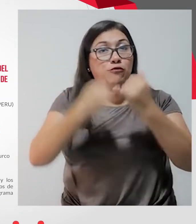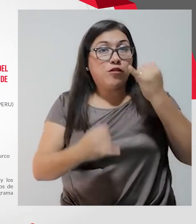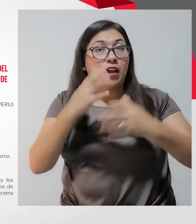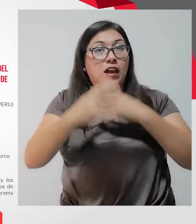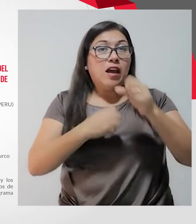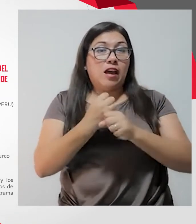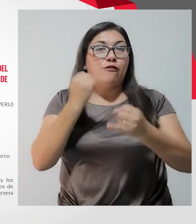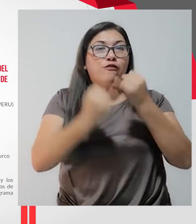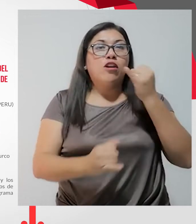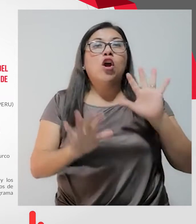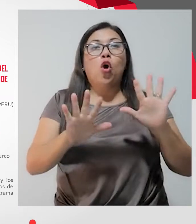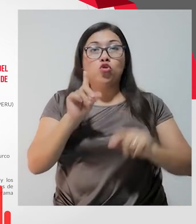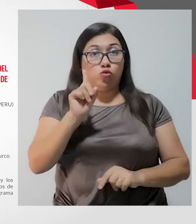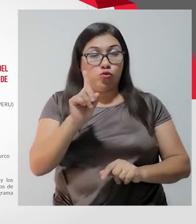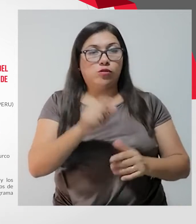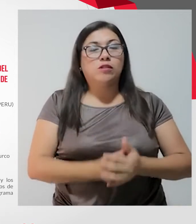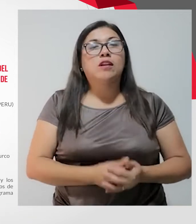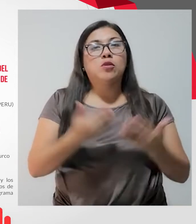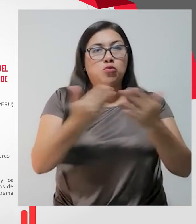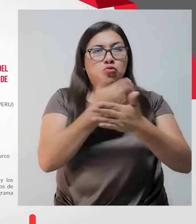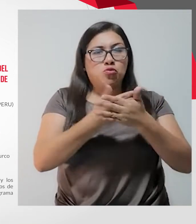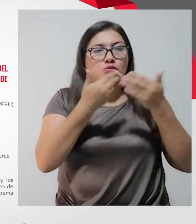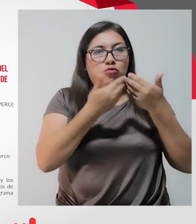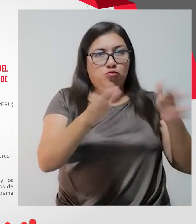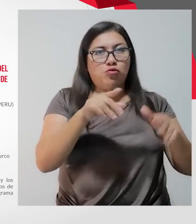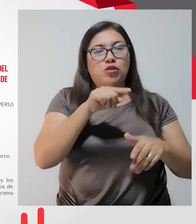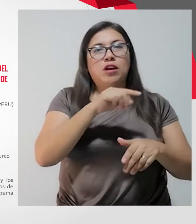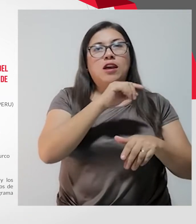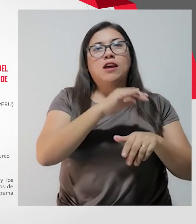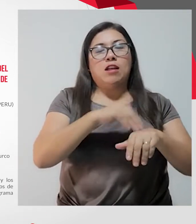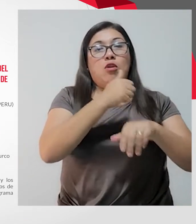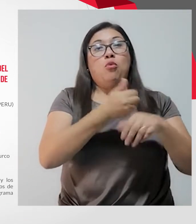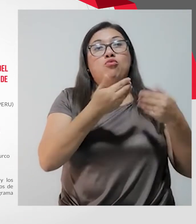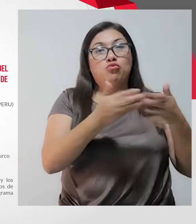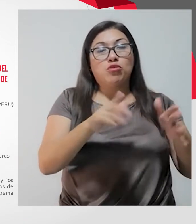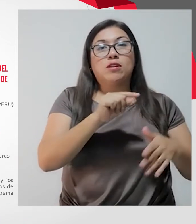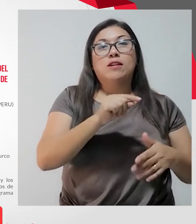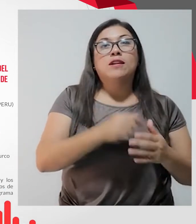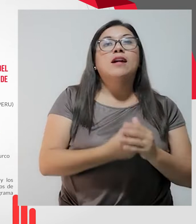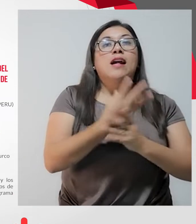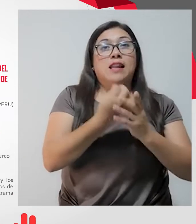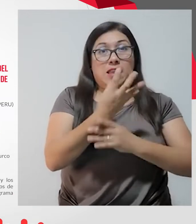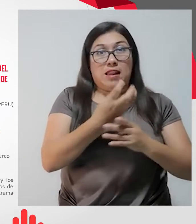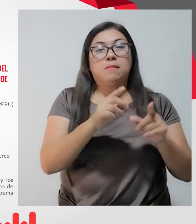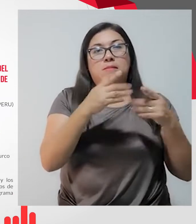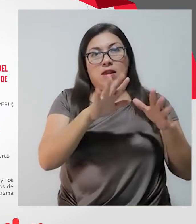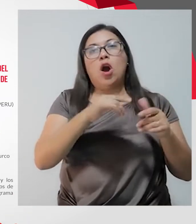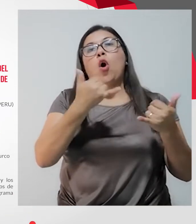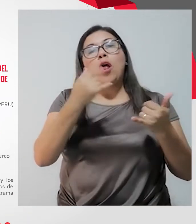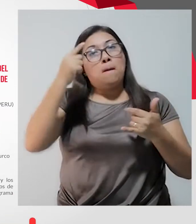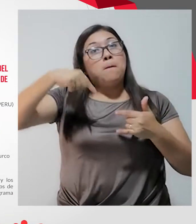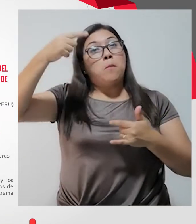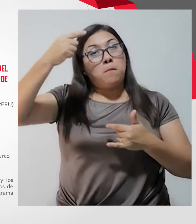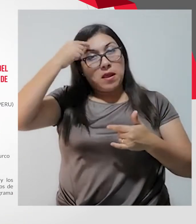año con once. Bueno, hemos inaugurado uno en Arequipa y el próximo va a ser en el Cercado de Lima. Y